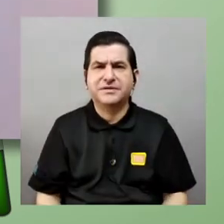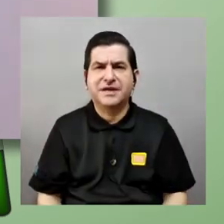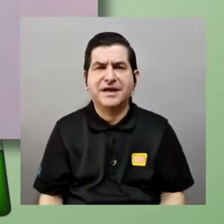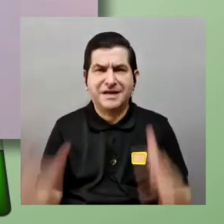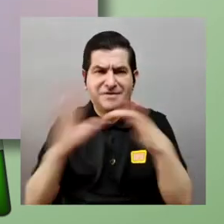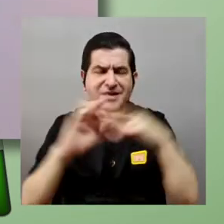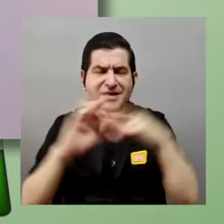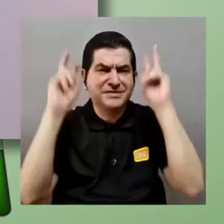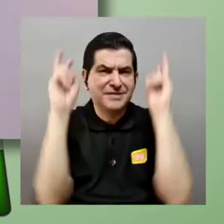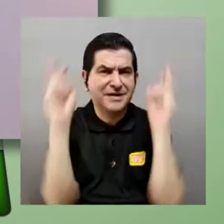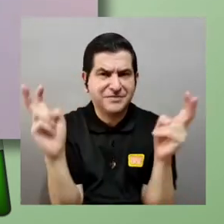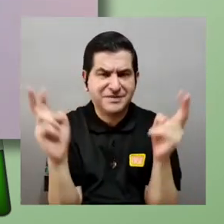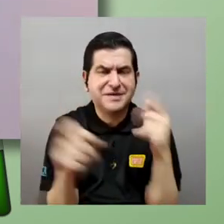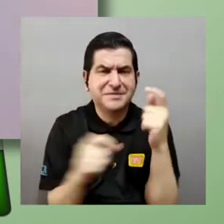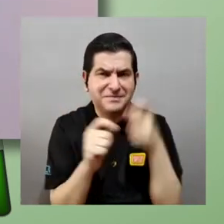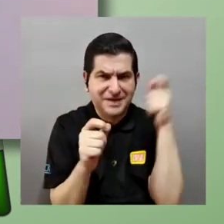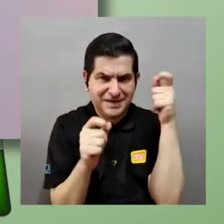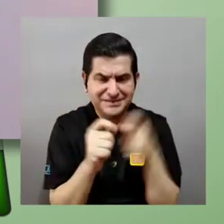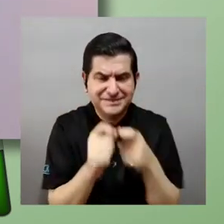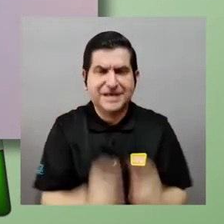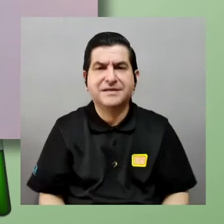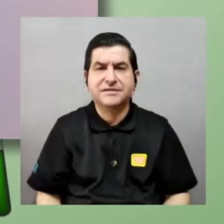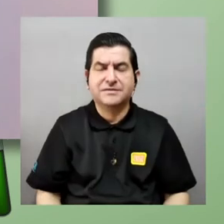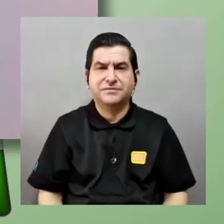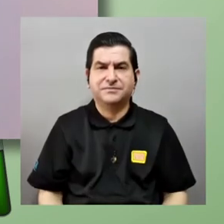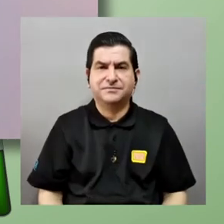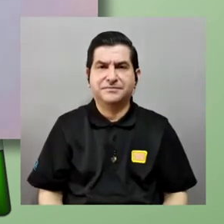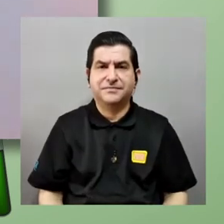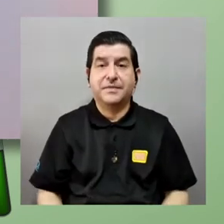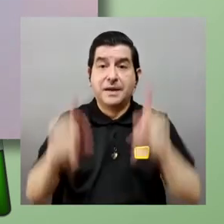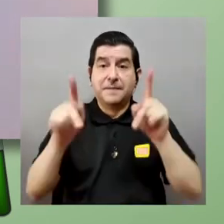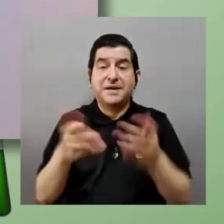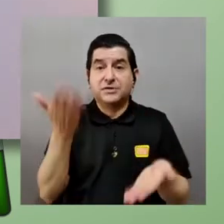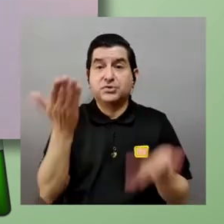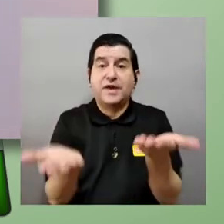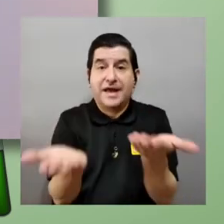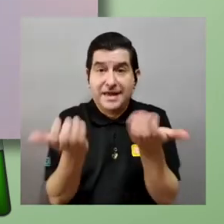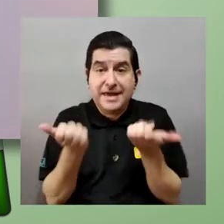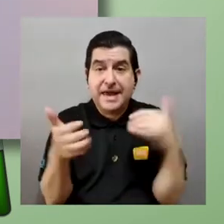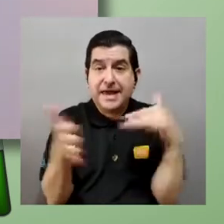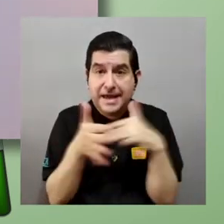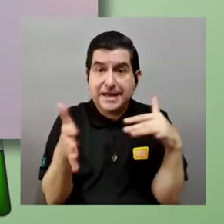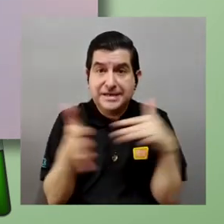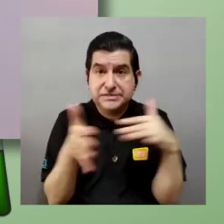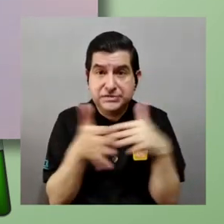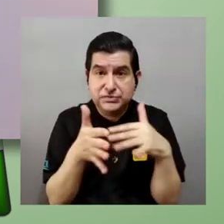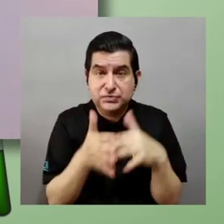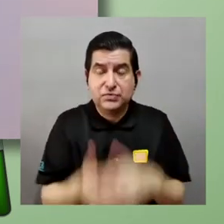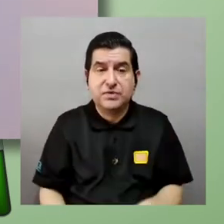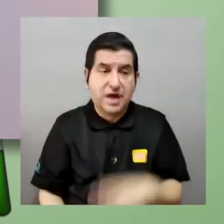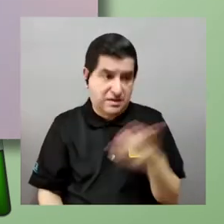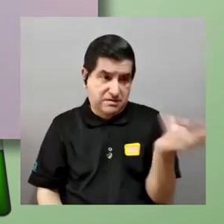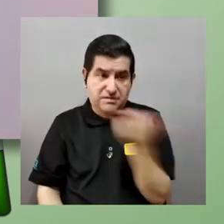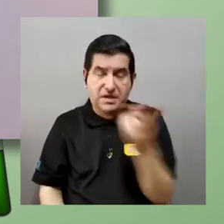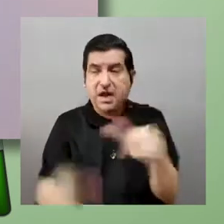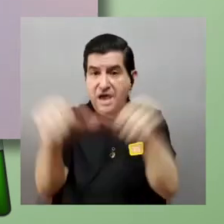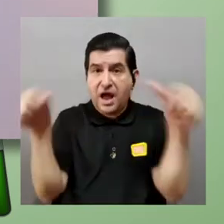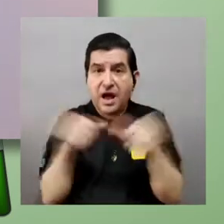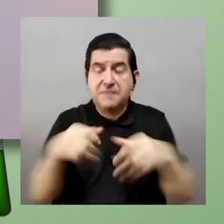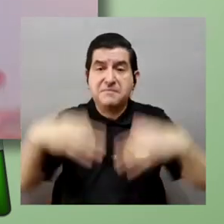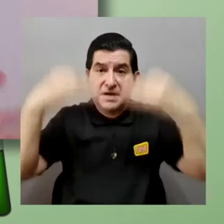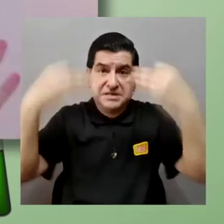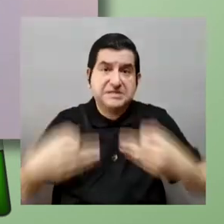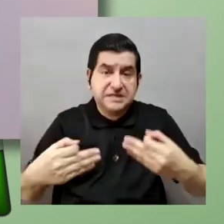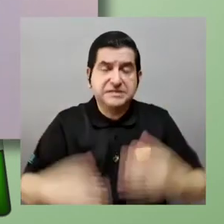con sobre el tema justamente si alguien que está por decidirse a estudiar alguna de las dos